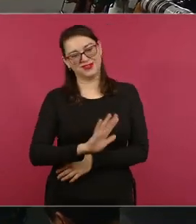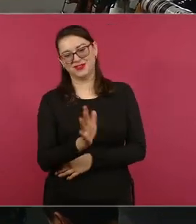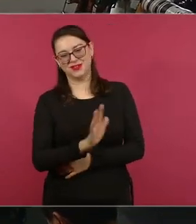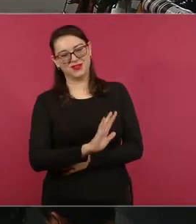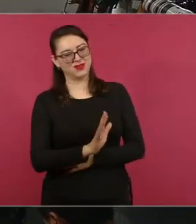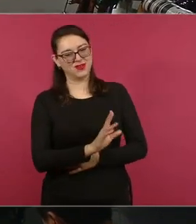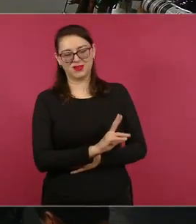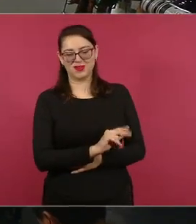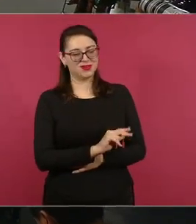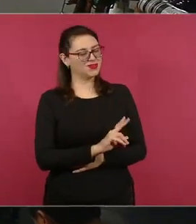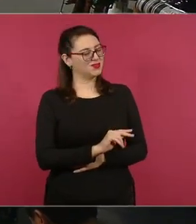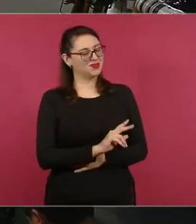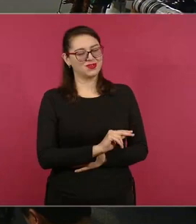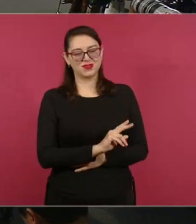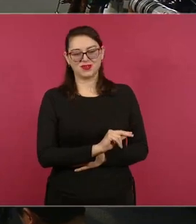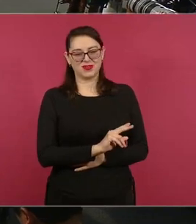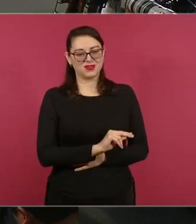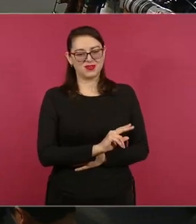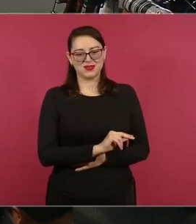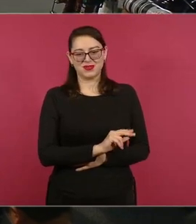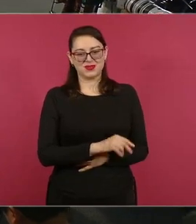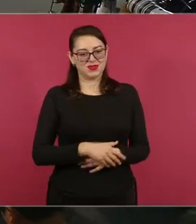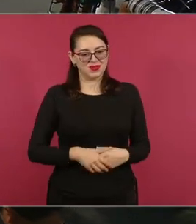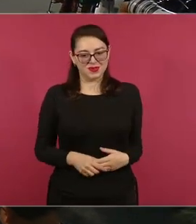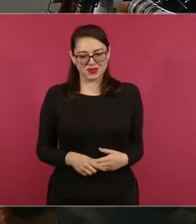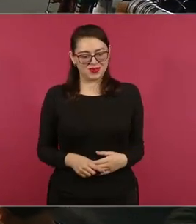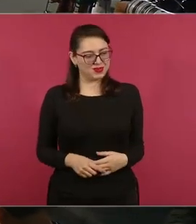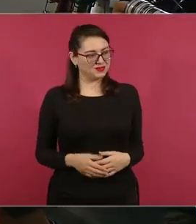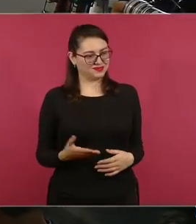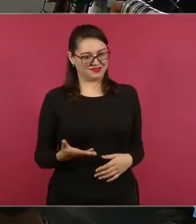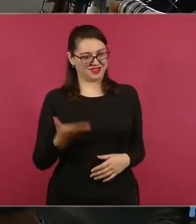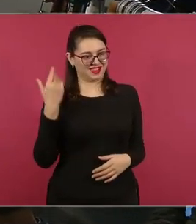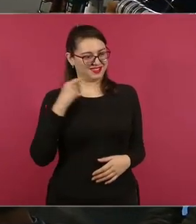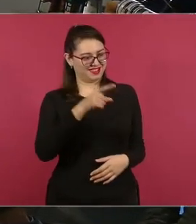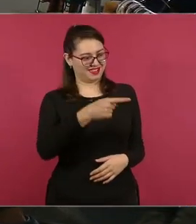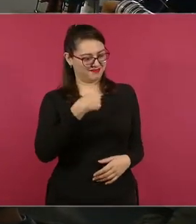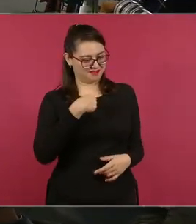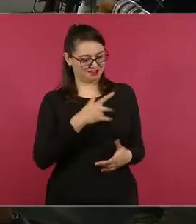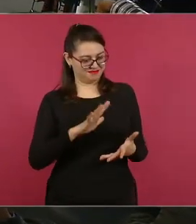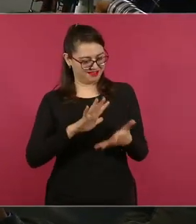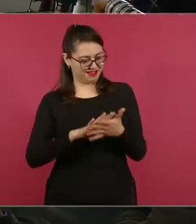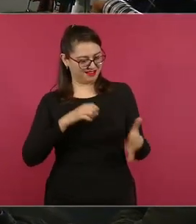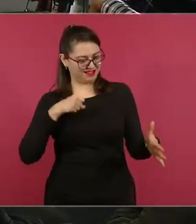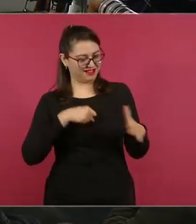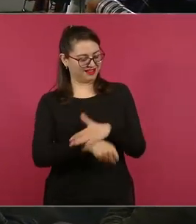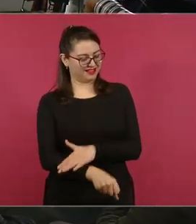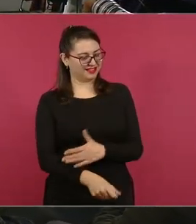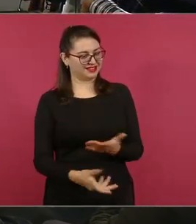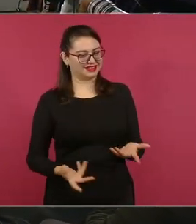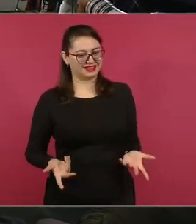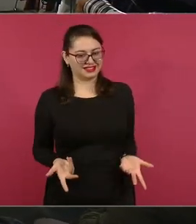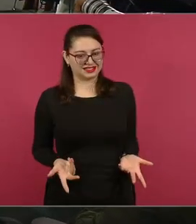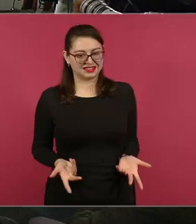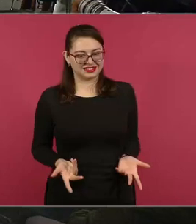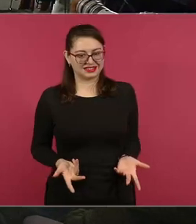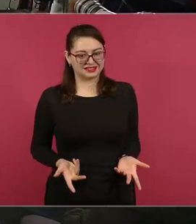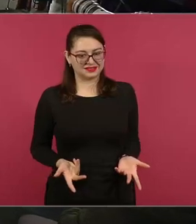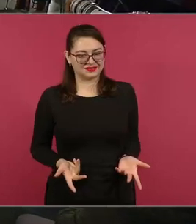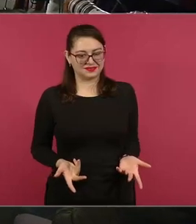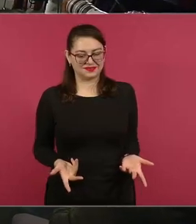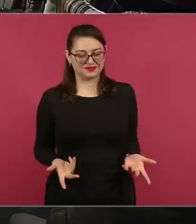exilio, a Juárez, y lo había encarcelado al inicio del movimiento de